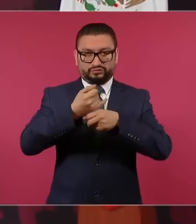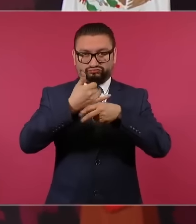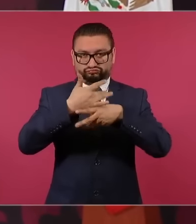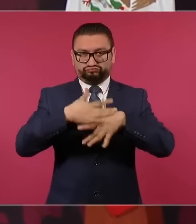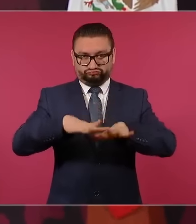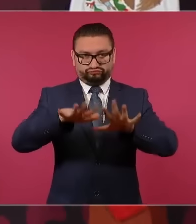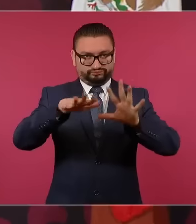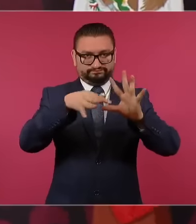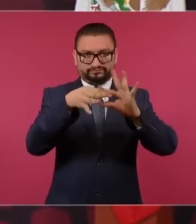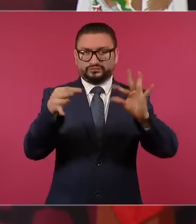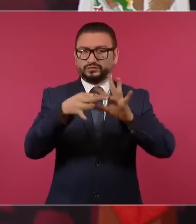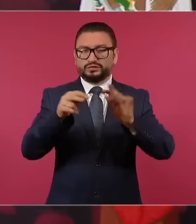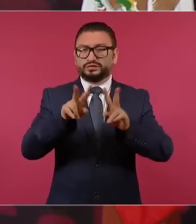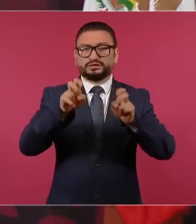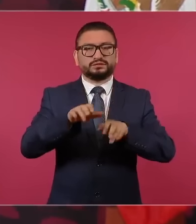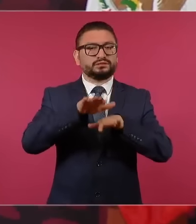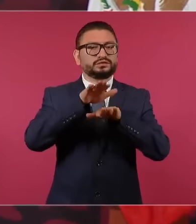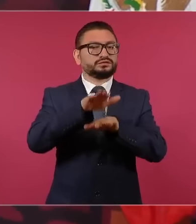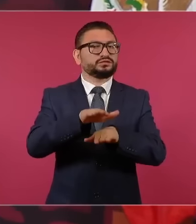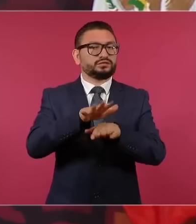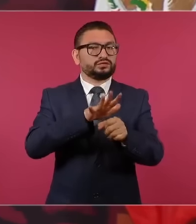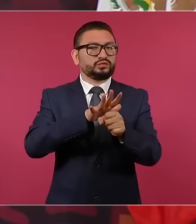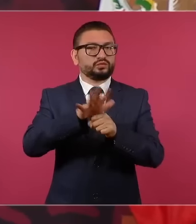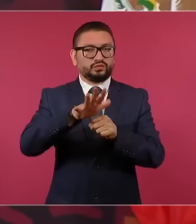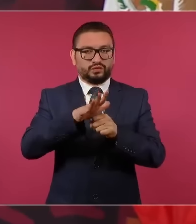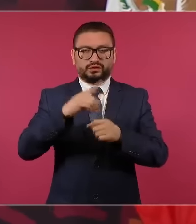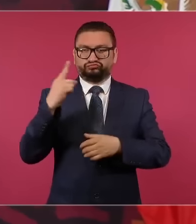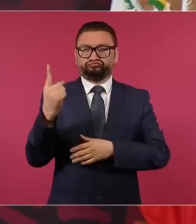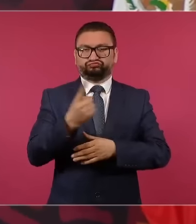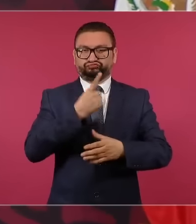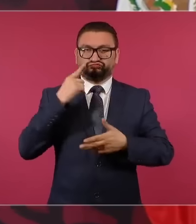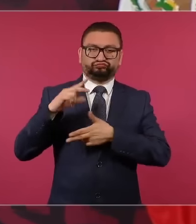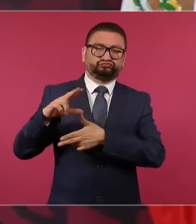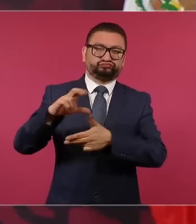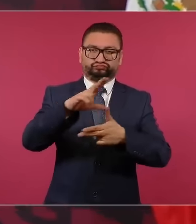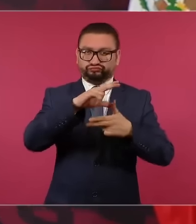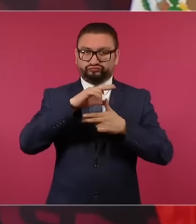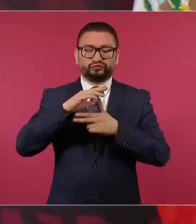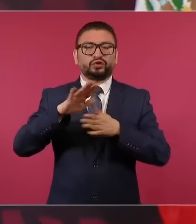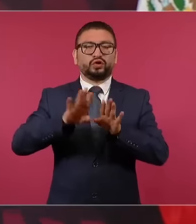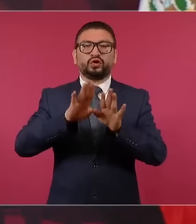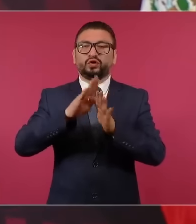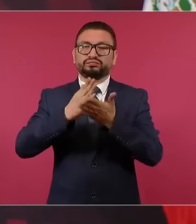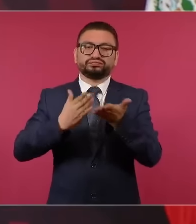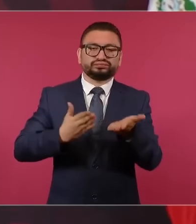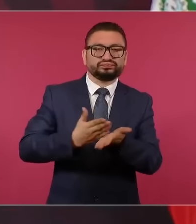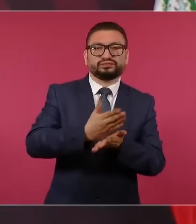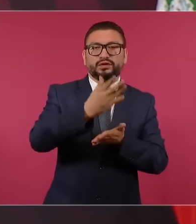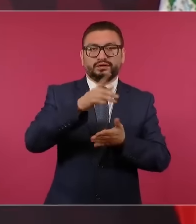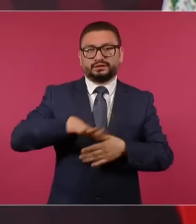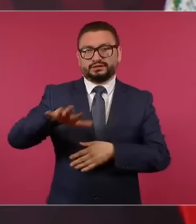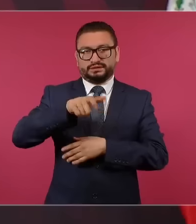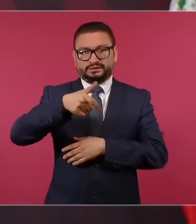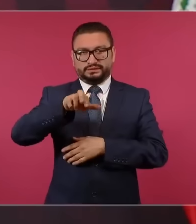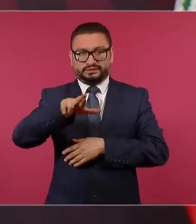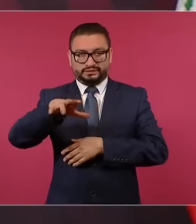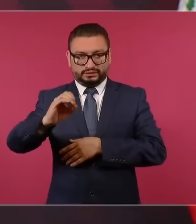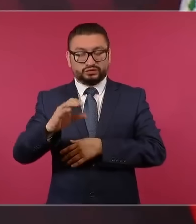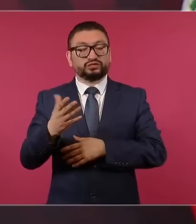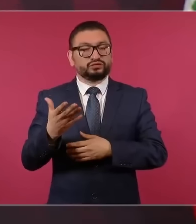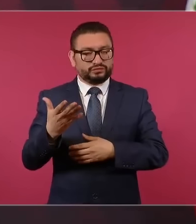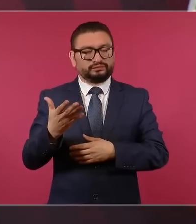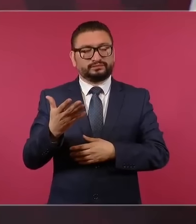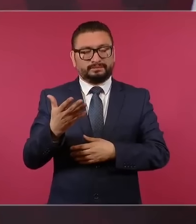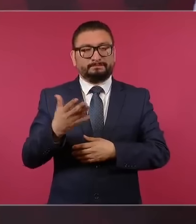sobre la entrada del huracán en Quintana Roo y